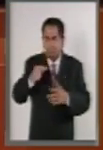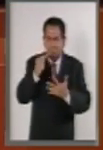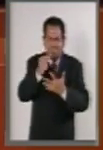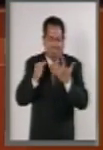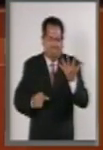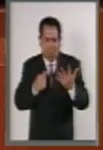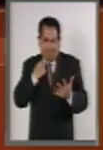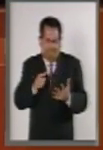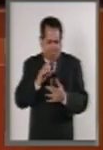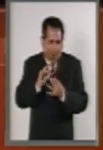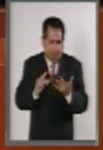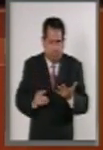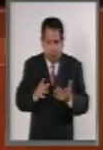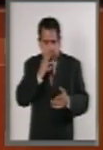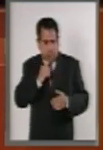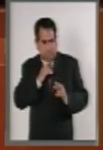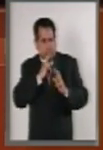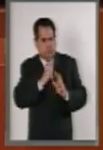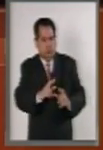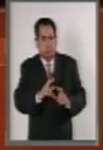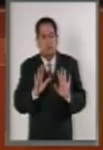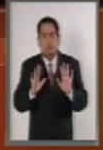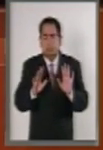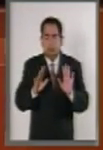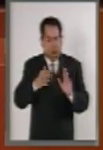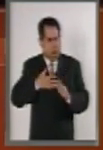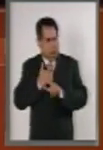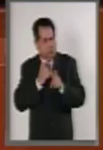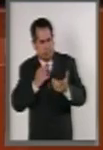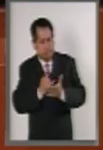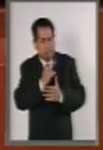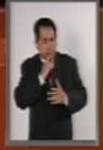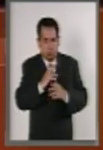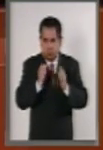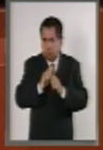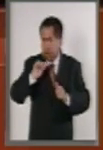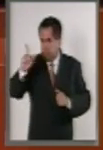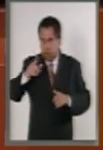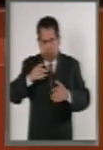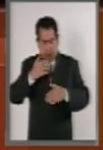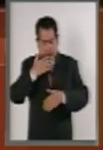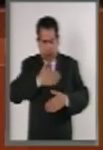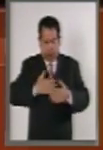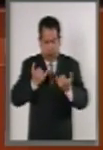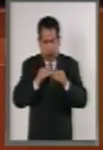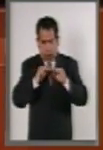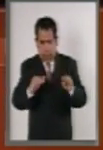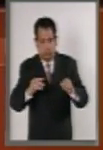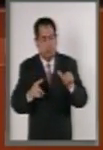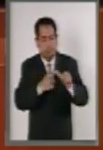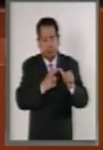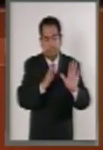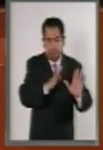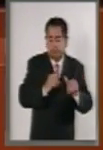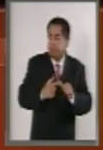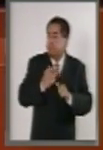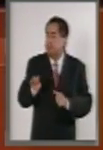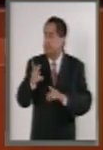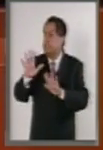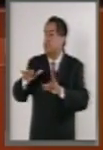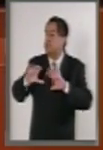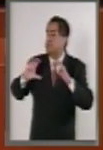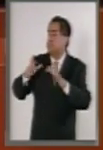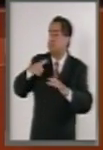situaciones que le impidan resolverlos con independencia, profesionalismo e imparcialidad, puedan solicitar al Pleno la